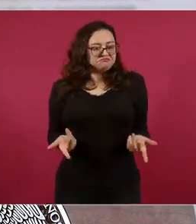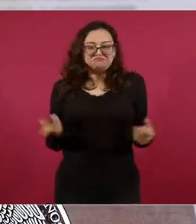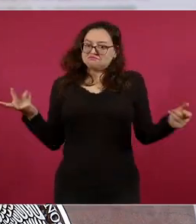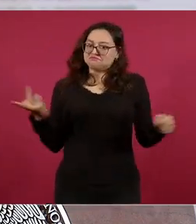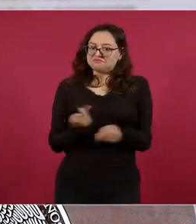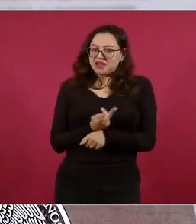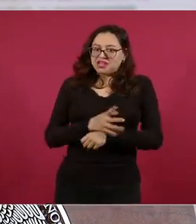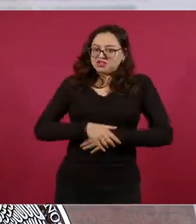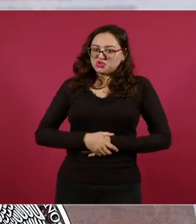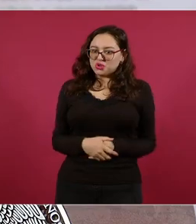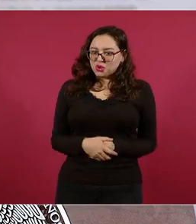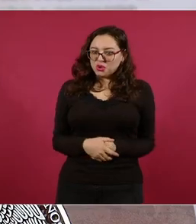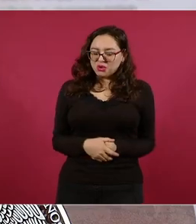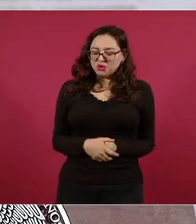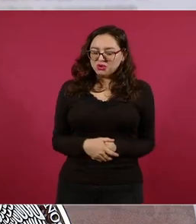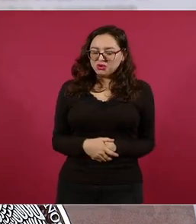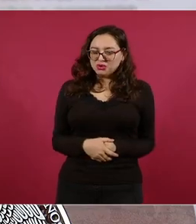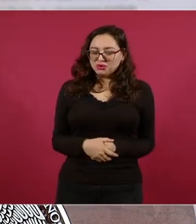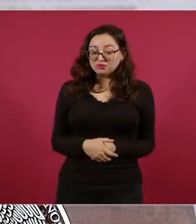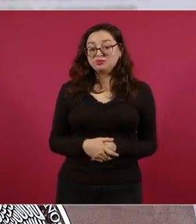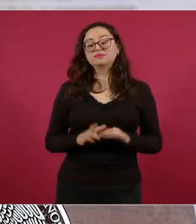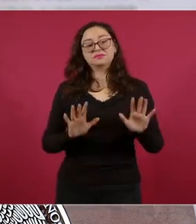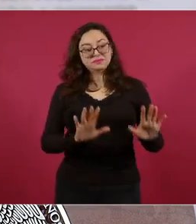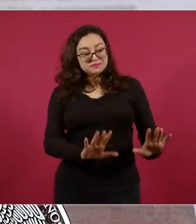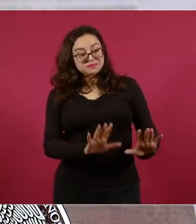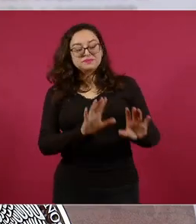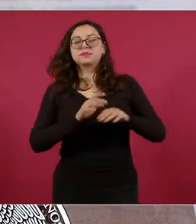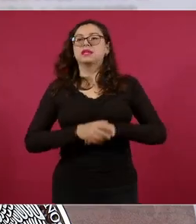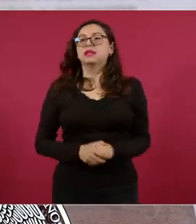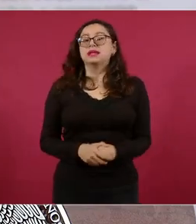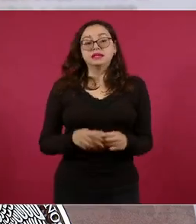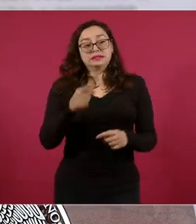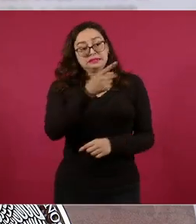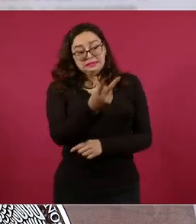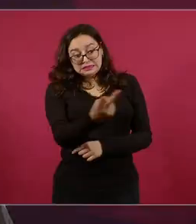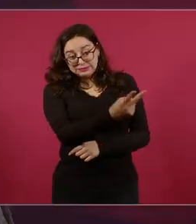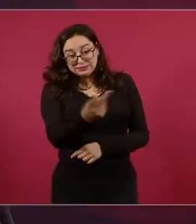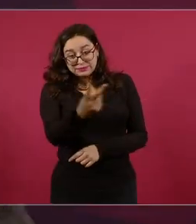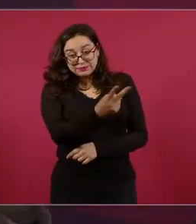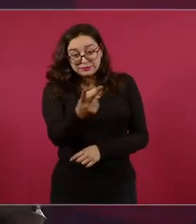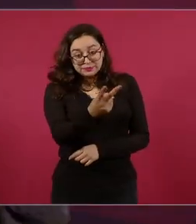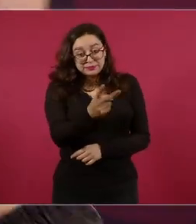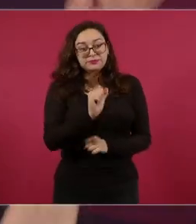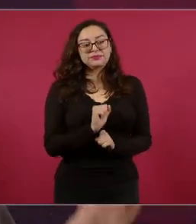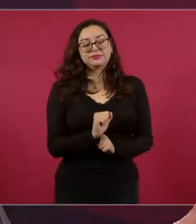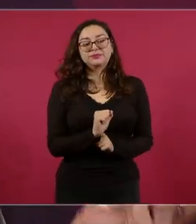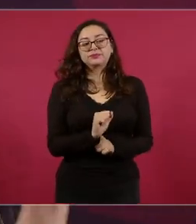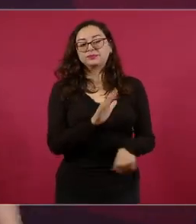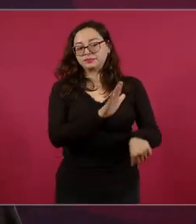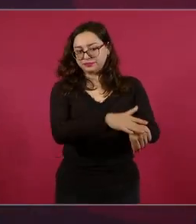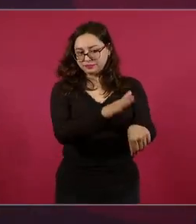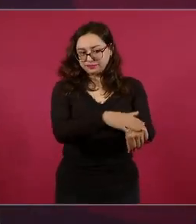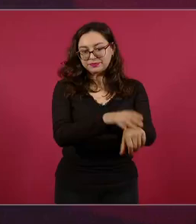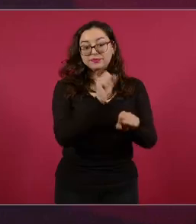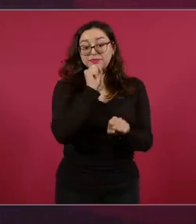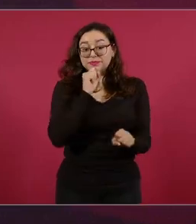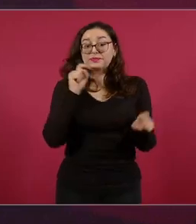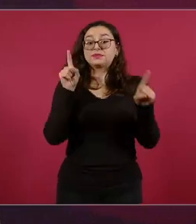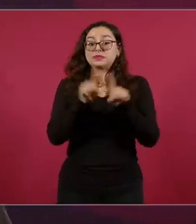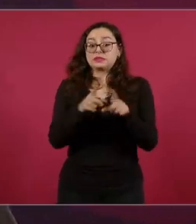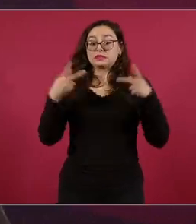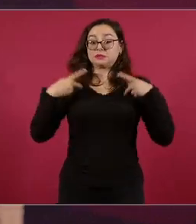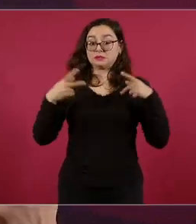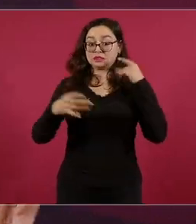tanto a los exconsejeros del INE, Lorenzo Córdoba, Isiru Murayama, como a los columnistas que